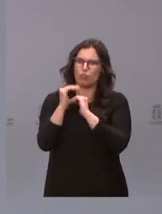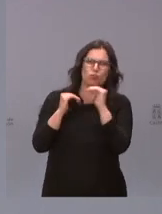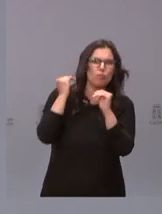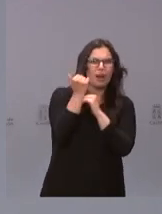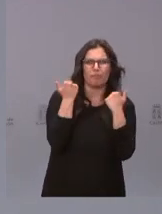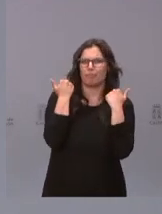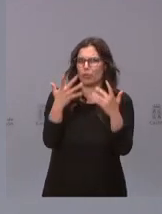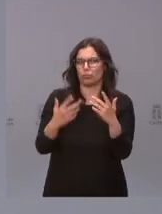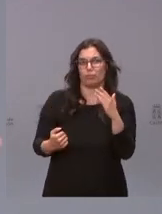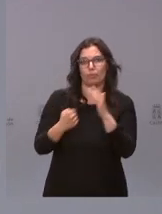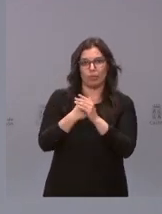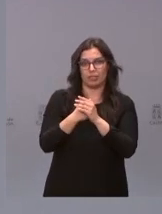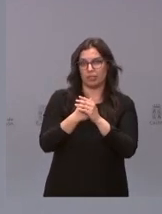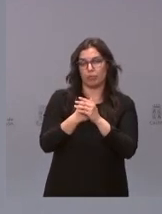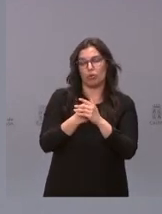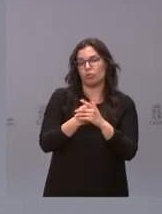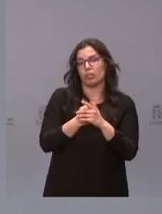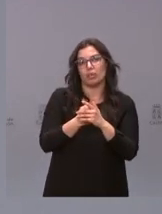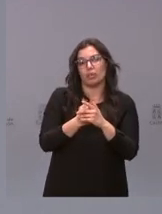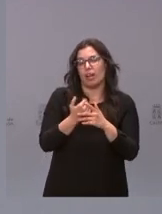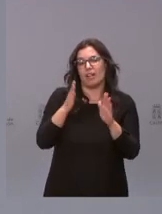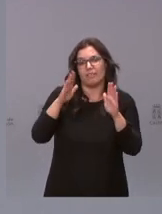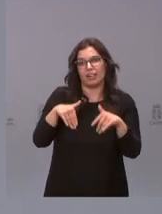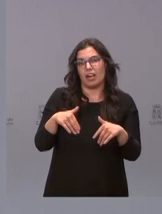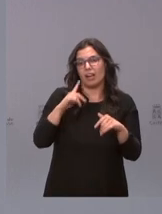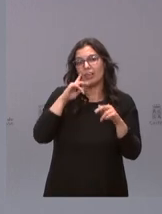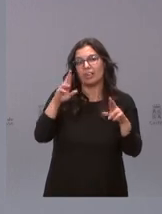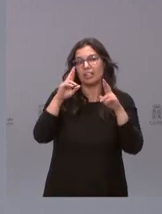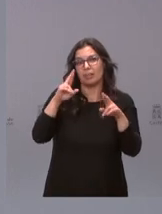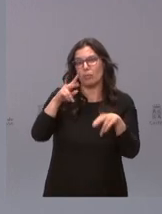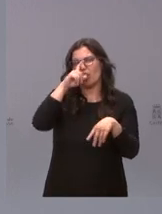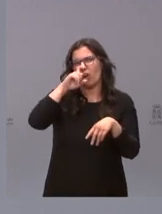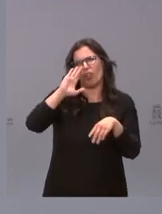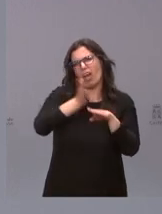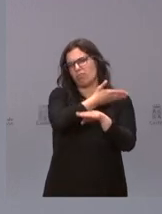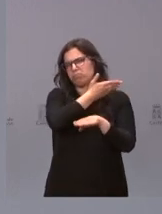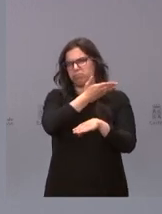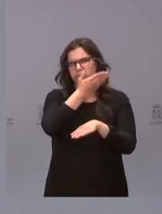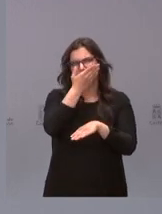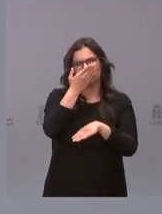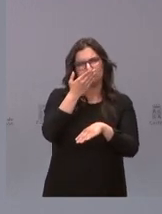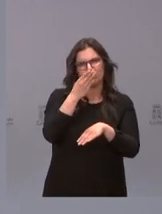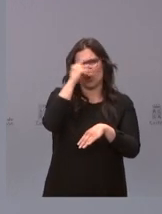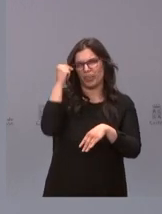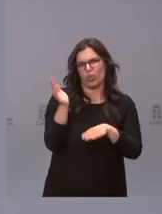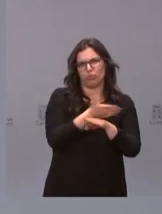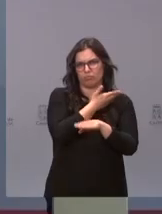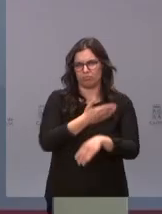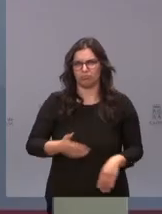antes posible y que simplemente sea un mal sueño de recuerdo negativo, pero que ya dejanos.